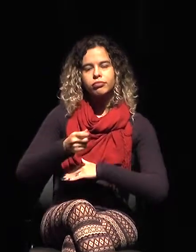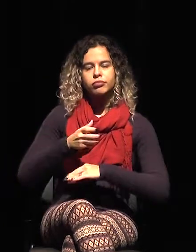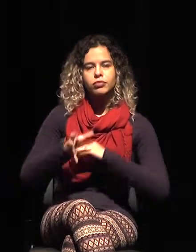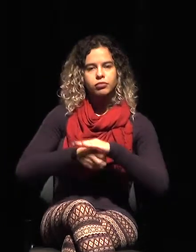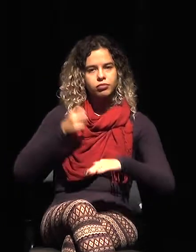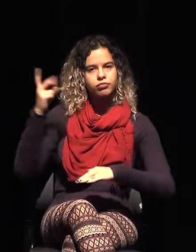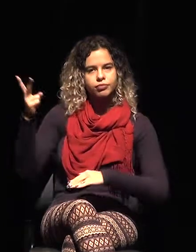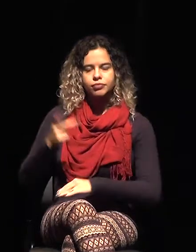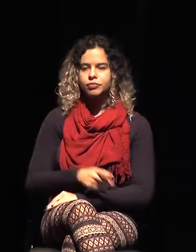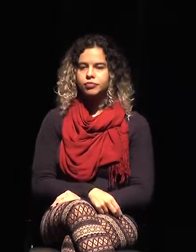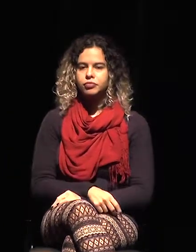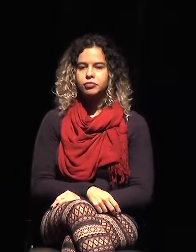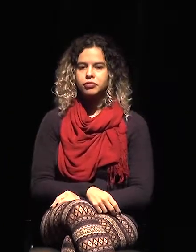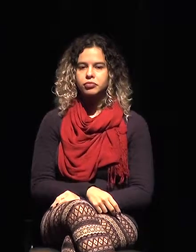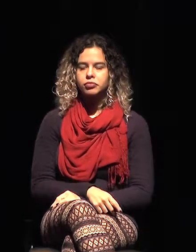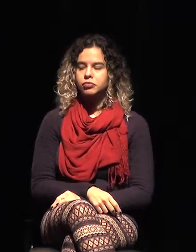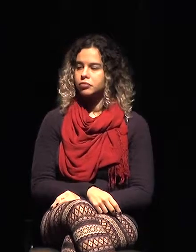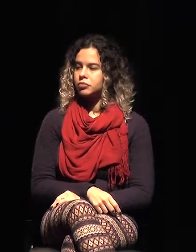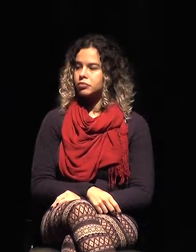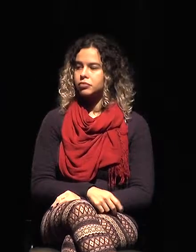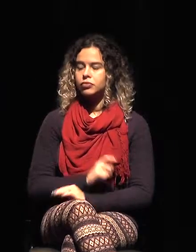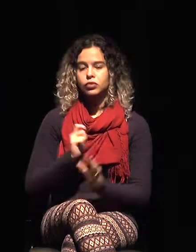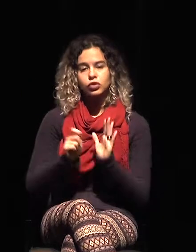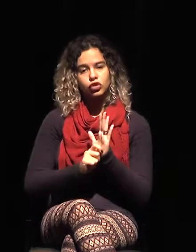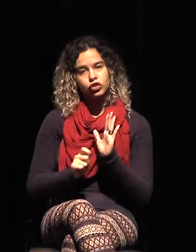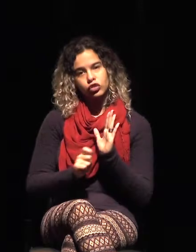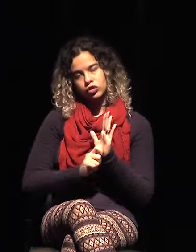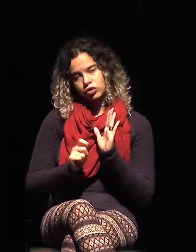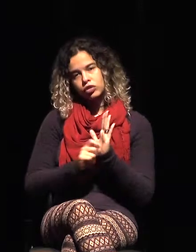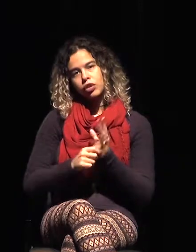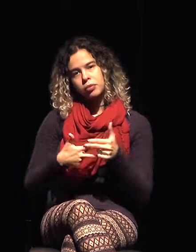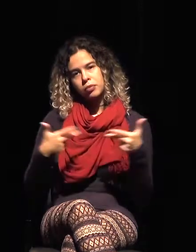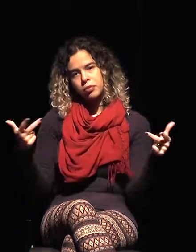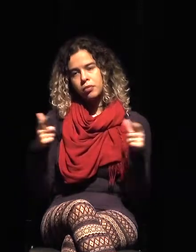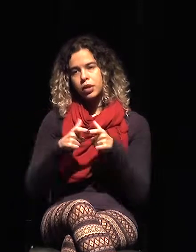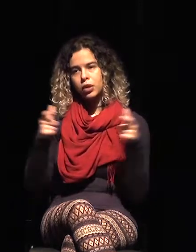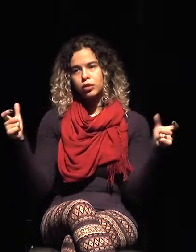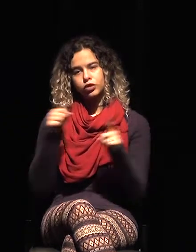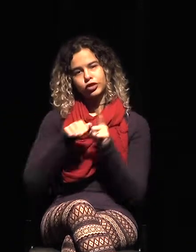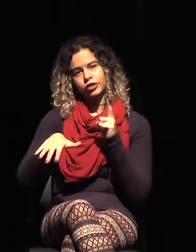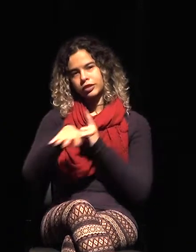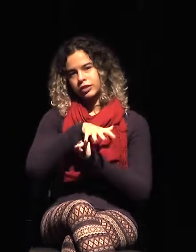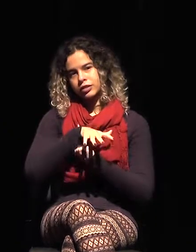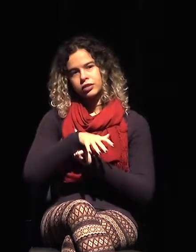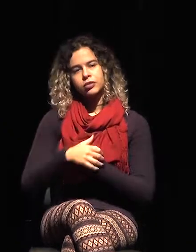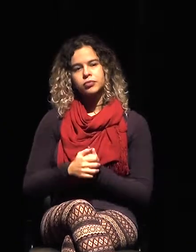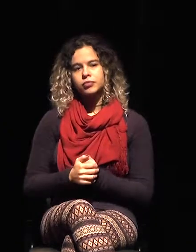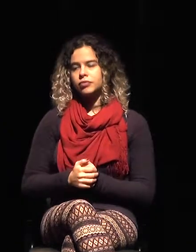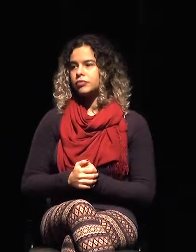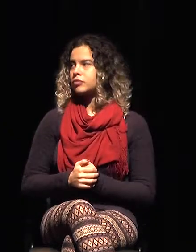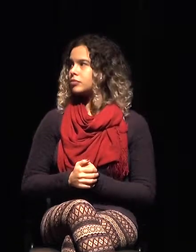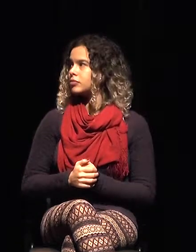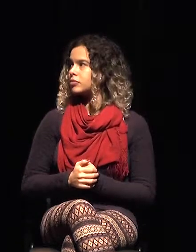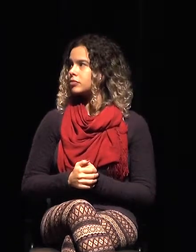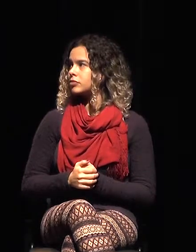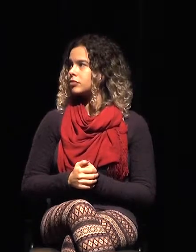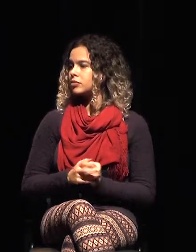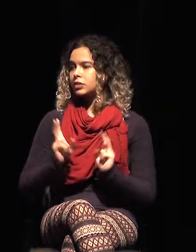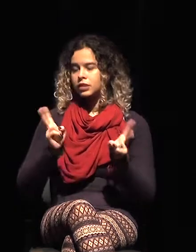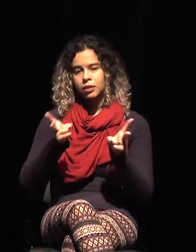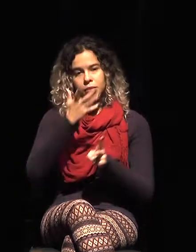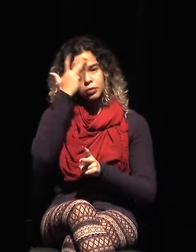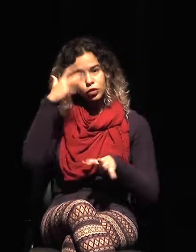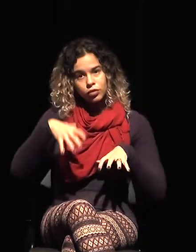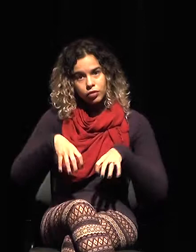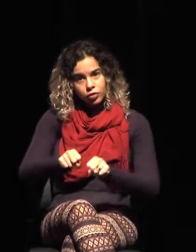Luego las drogas, que es algo que la sociedad siempre lo aplaude, cuando incautamos a un ciudadano que uno